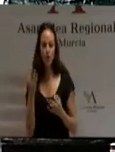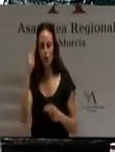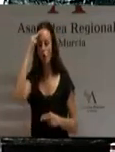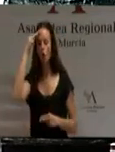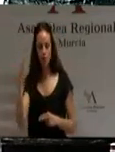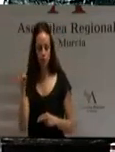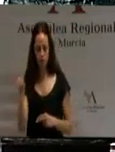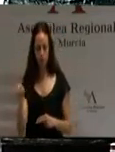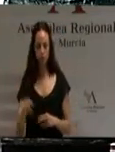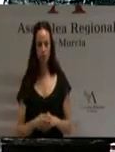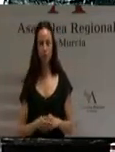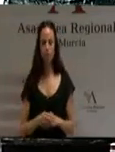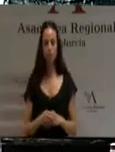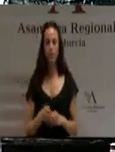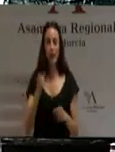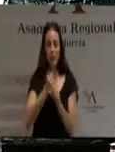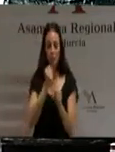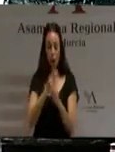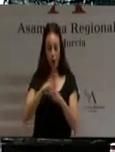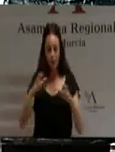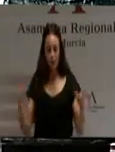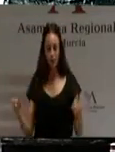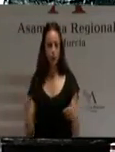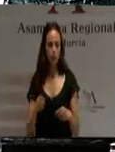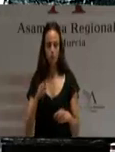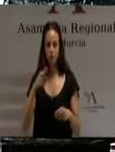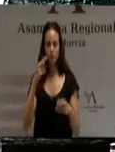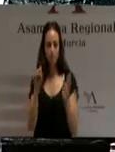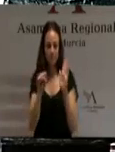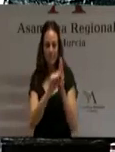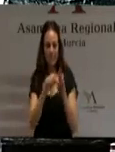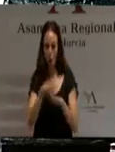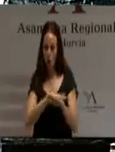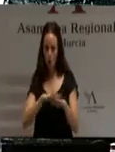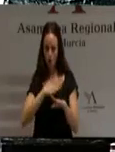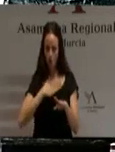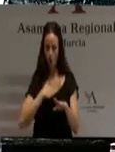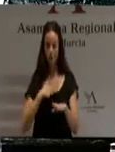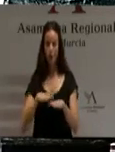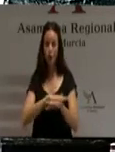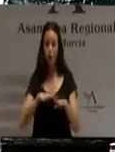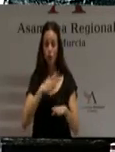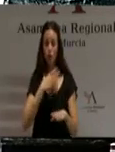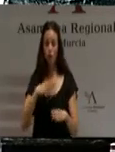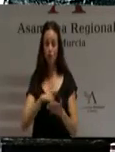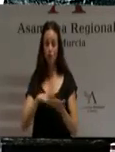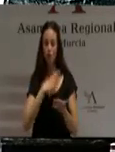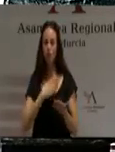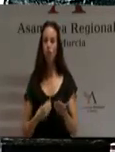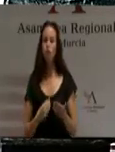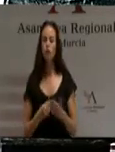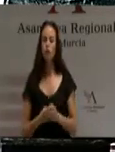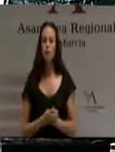empleo, el crecimiento y la austeridad sean la seña de identidad de mi Gobierno. El Gobierno de la región de Murcia ha sabido estar a la altura de los